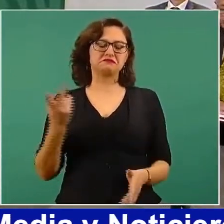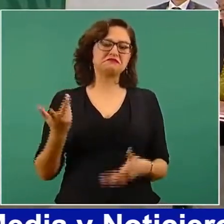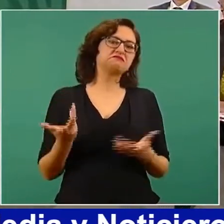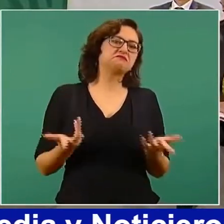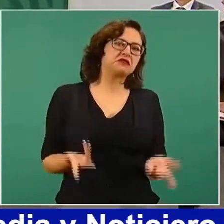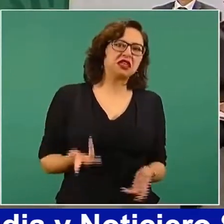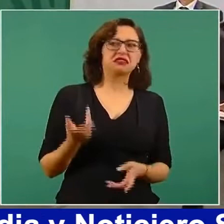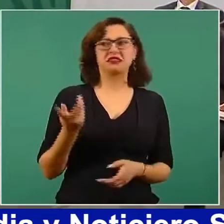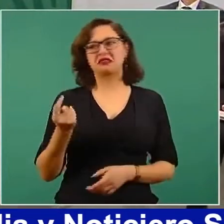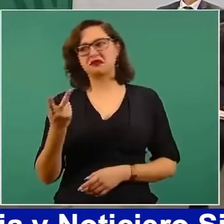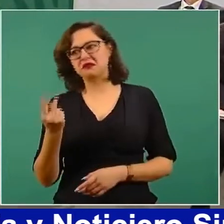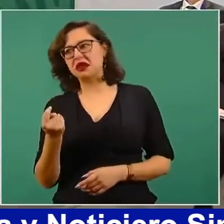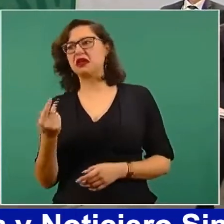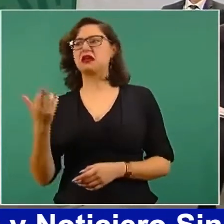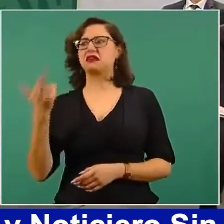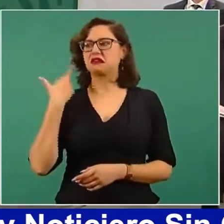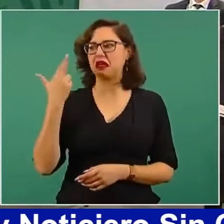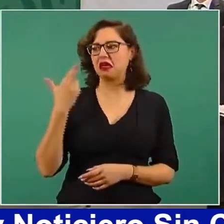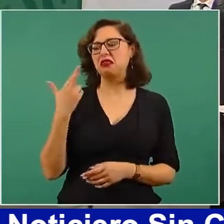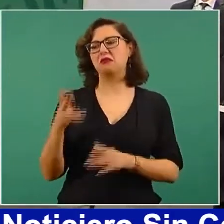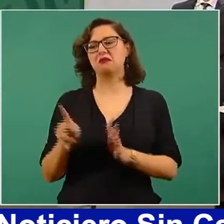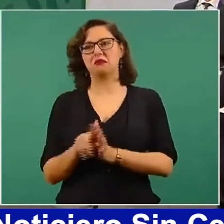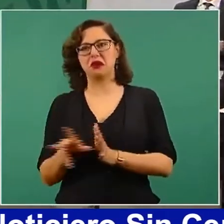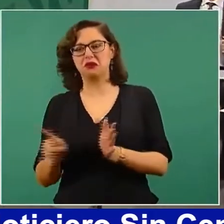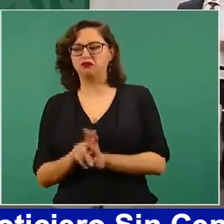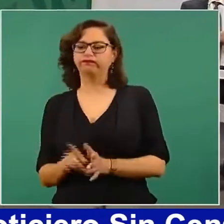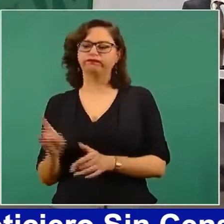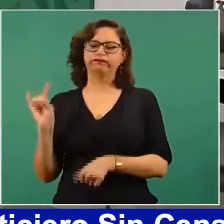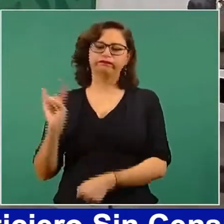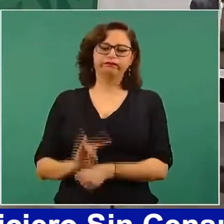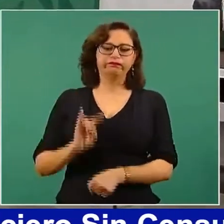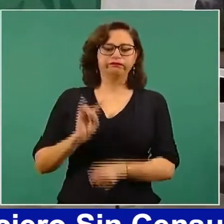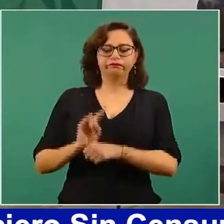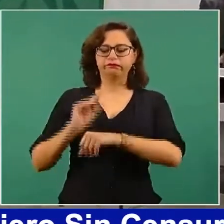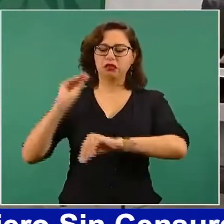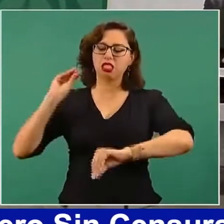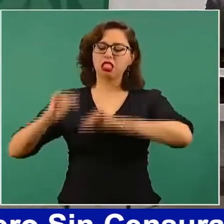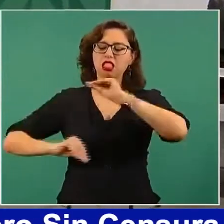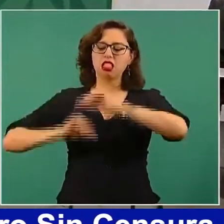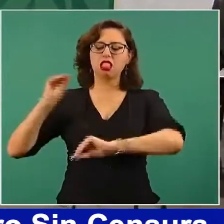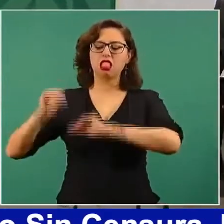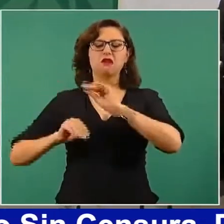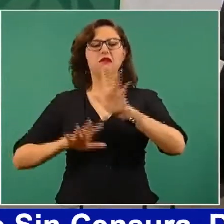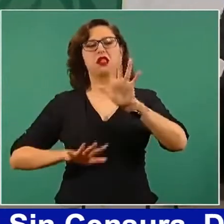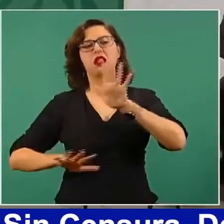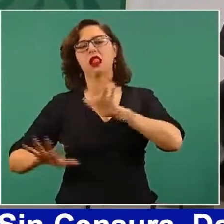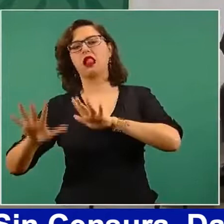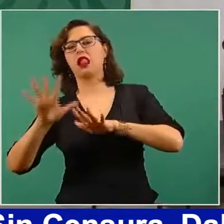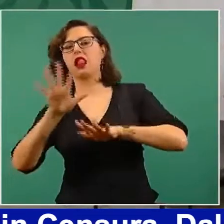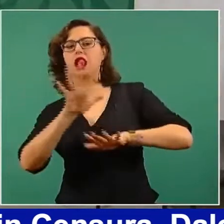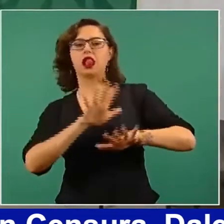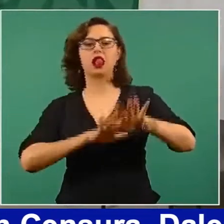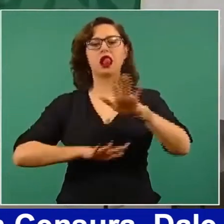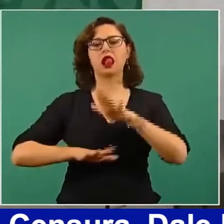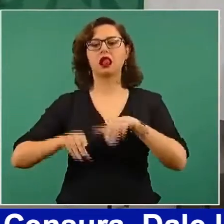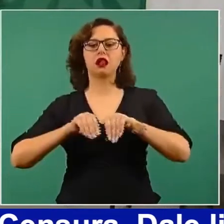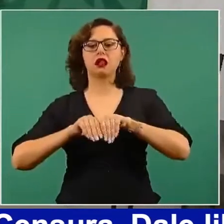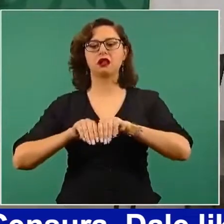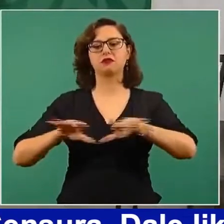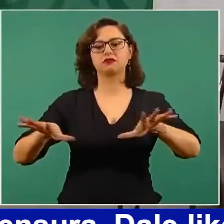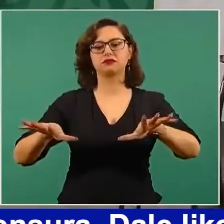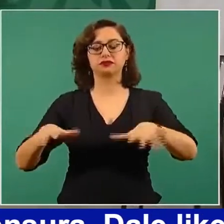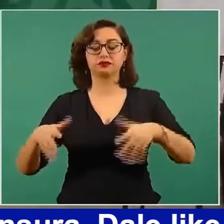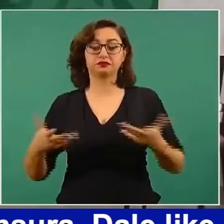y mucha gente no sabía de cómo se